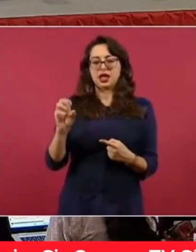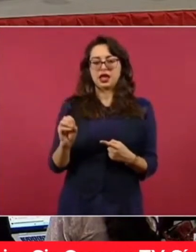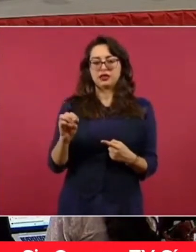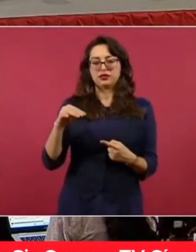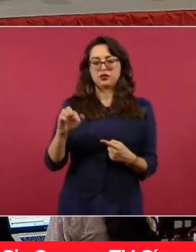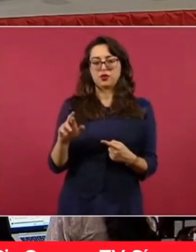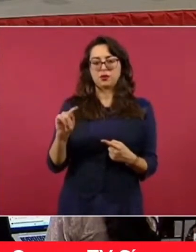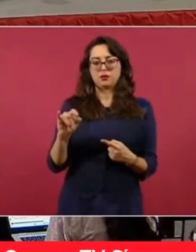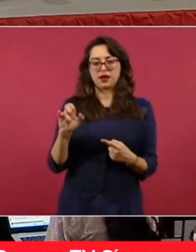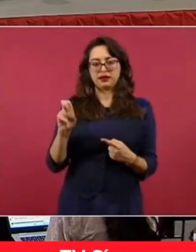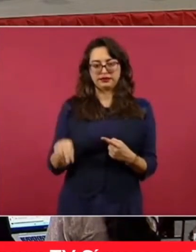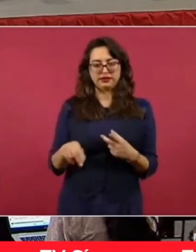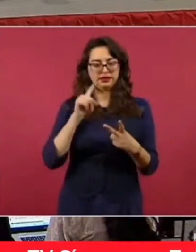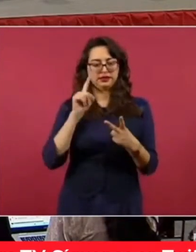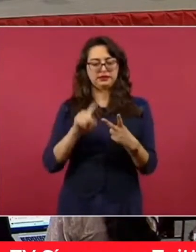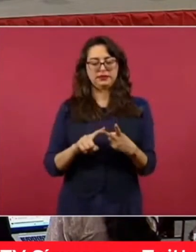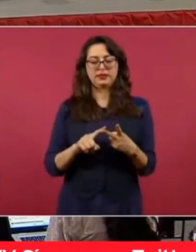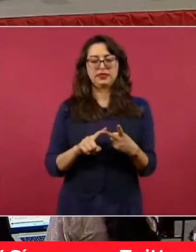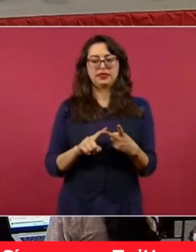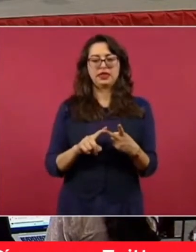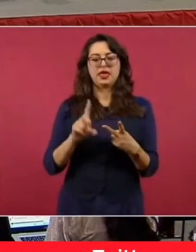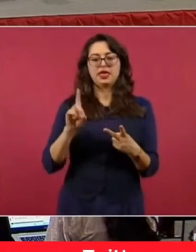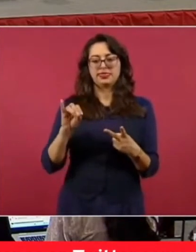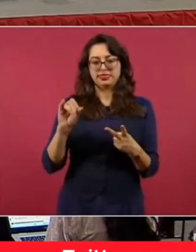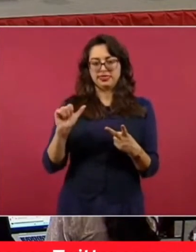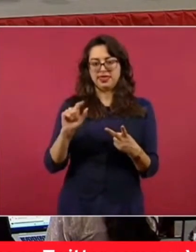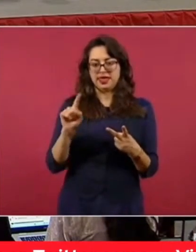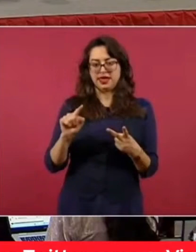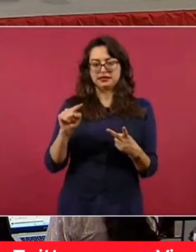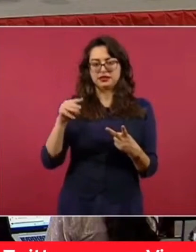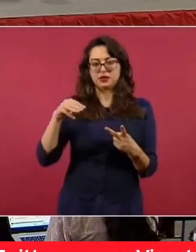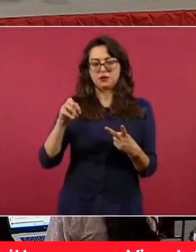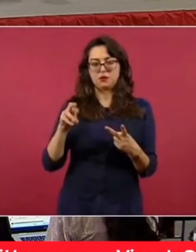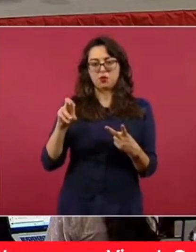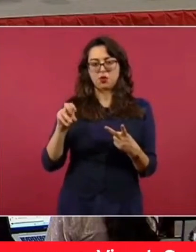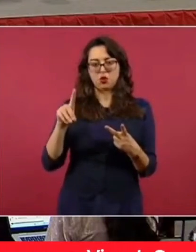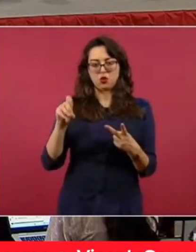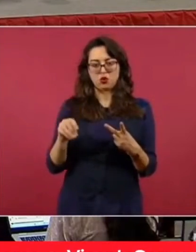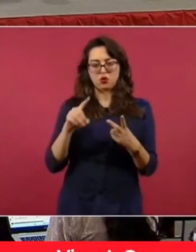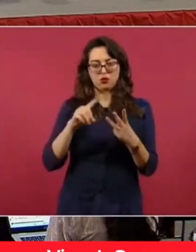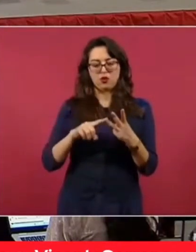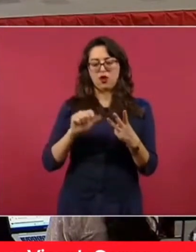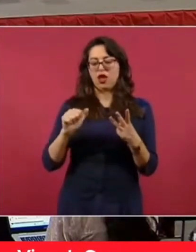Valentín Díaz Díaz Morodo Antonio del Valle